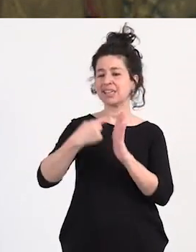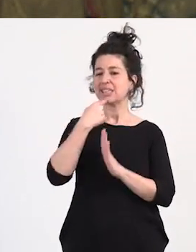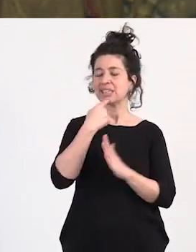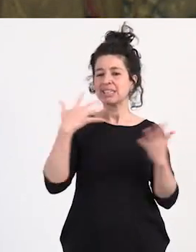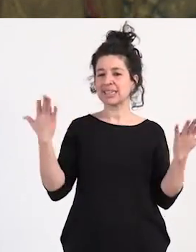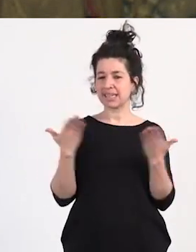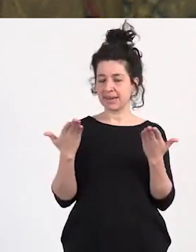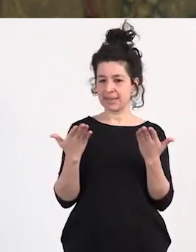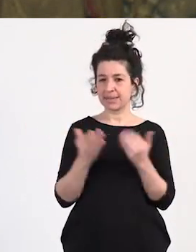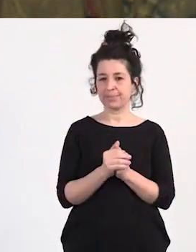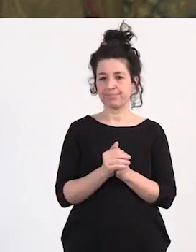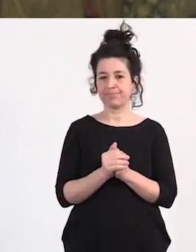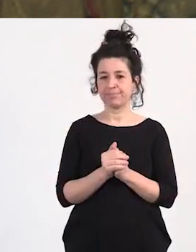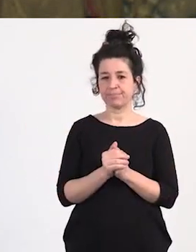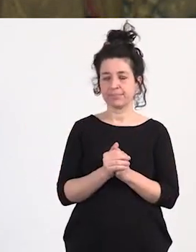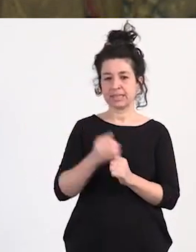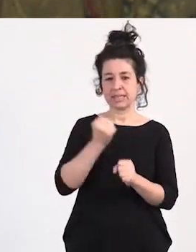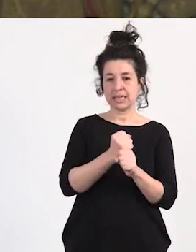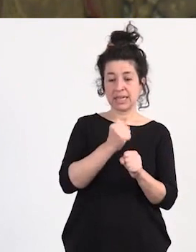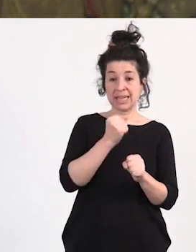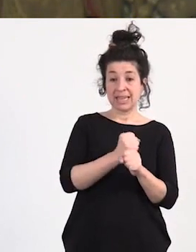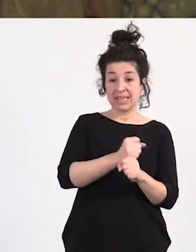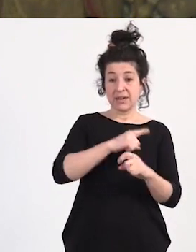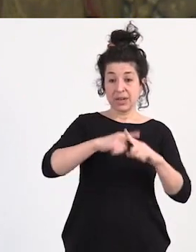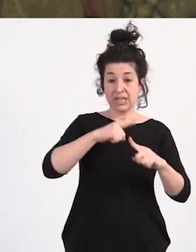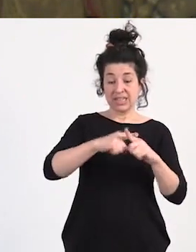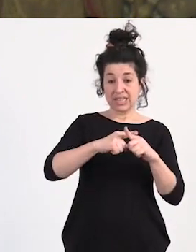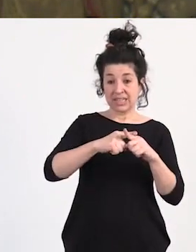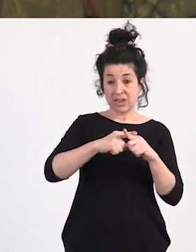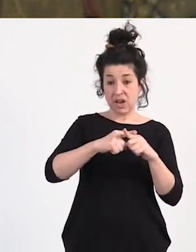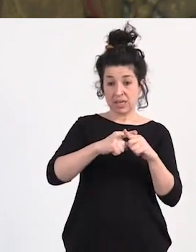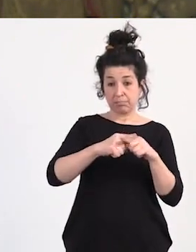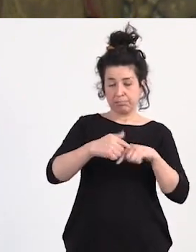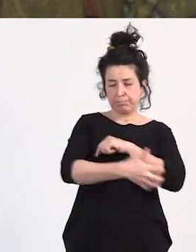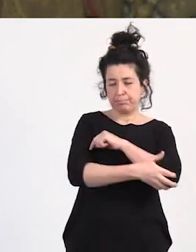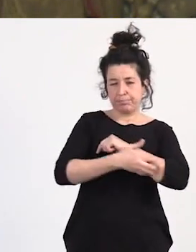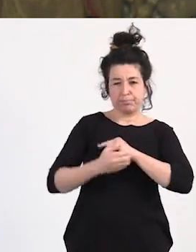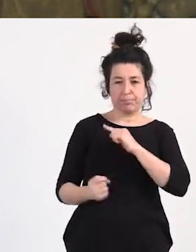expulsado a las trabajadoras sexuales más precarias del espacio público